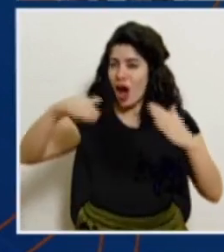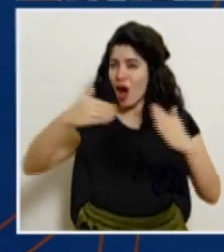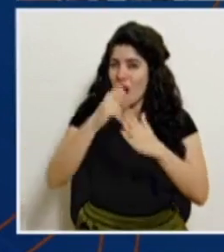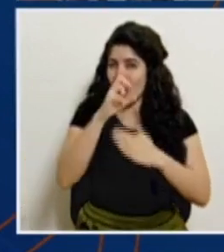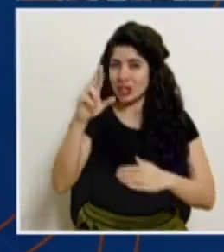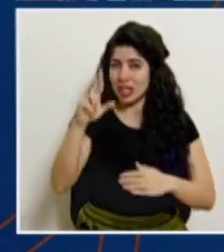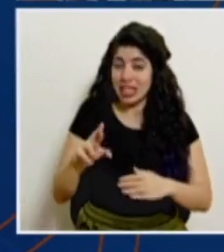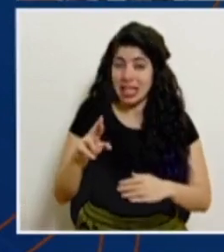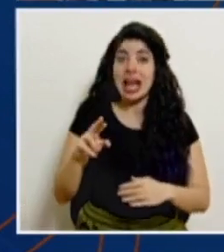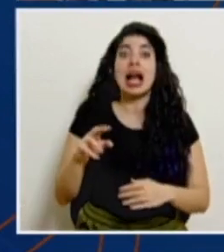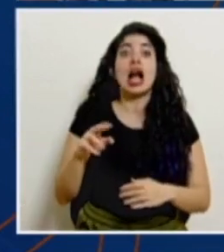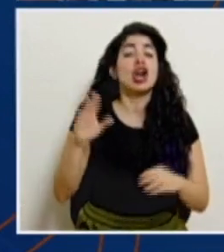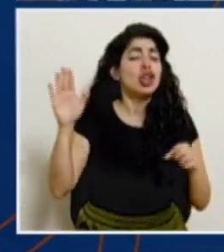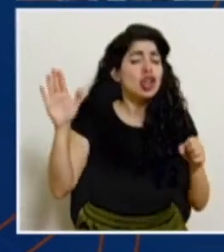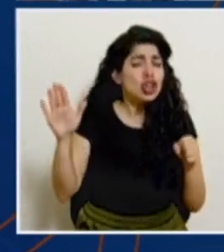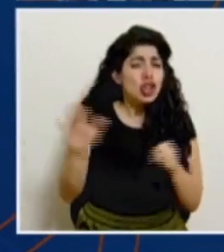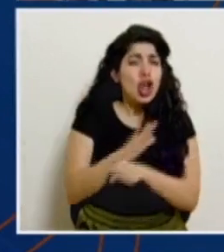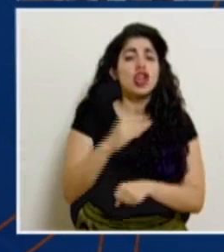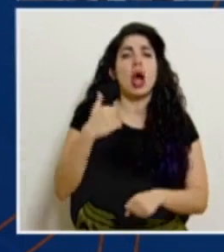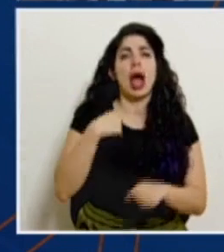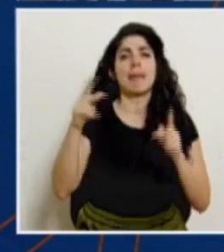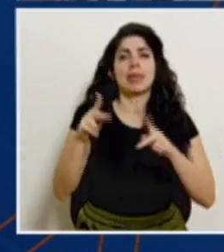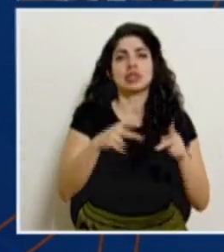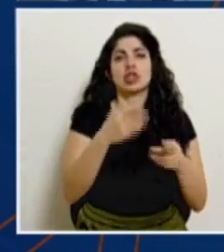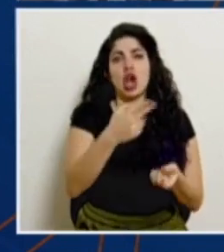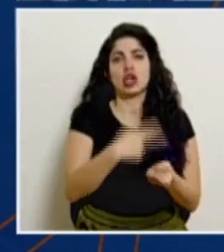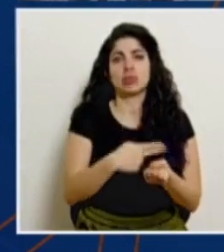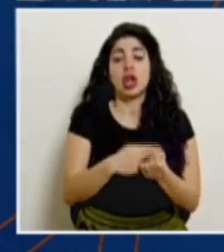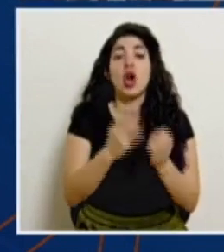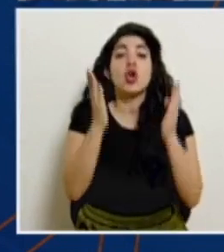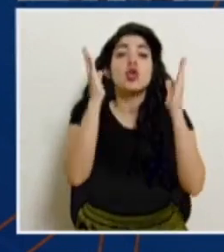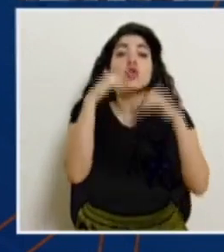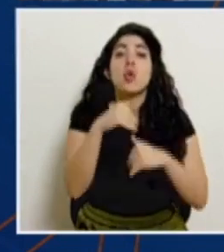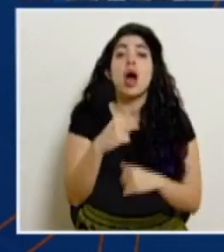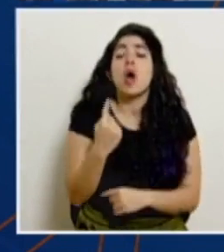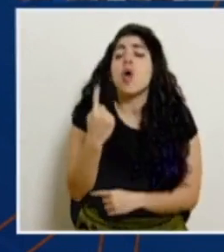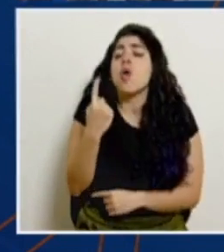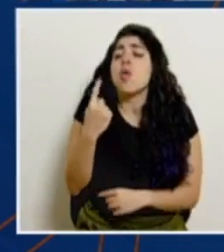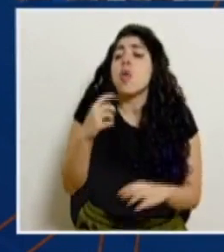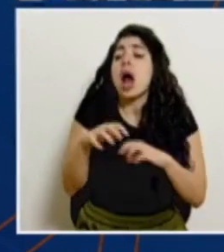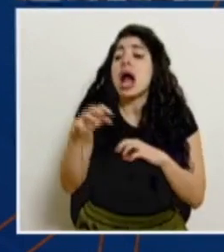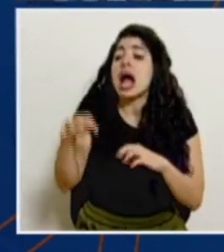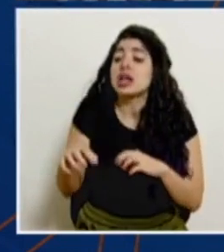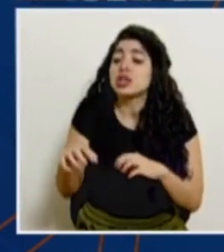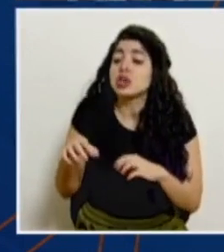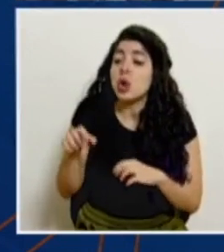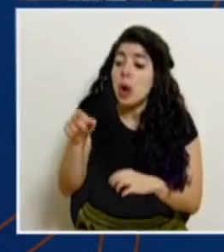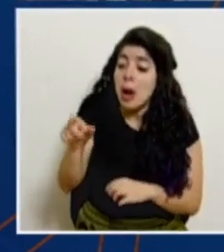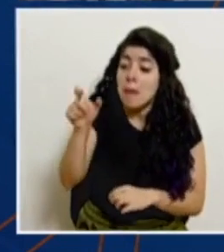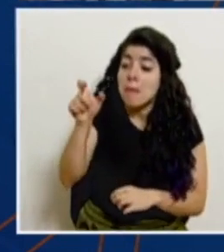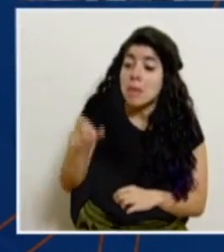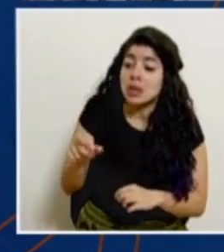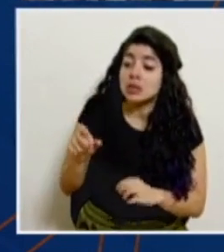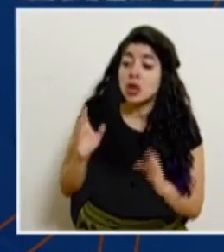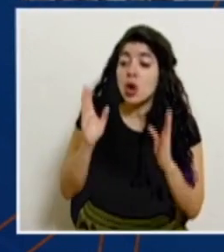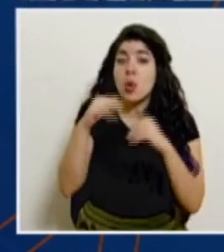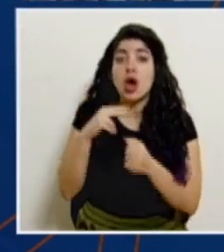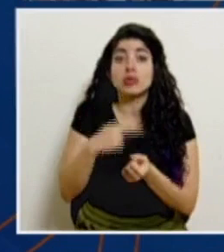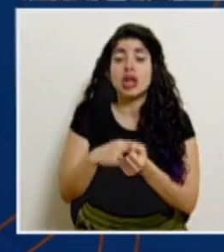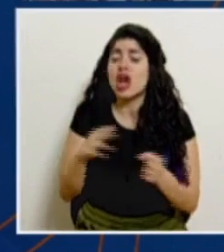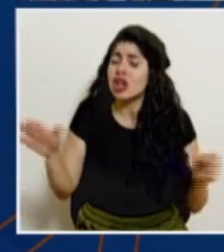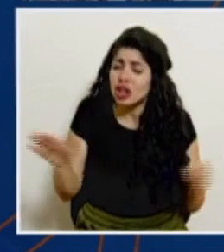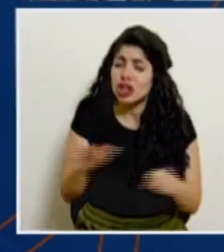personas en hospitales. No podemos decir que hay un cantón que no tiene a uno de sus pobladores hospitalizados.